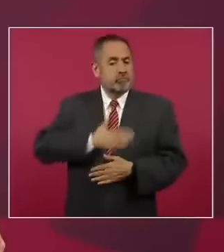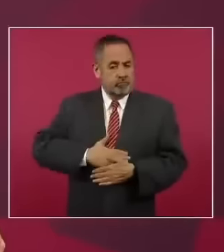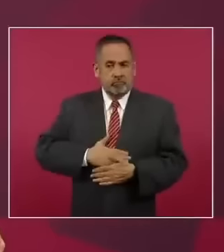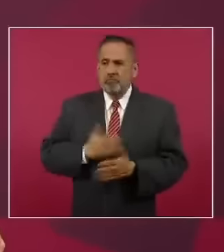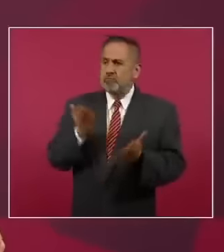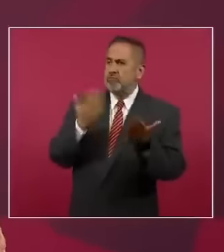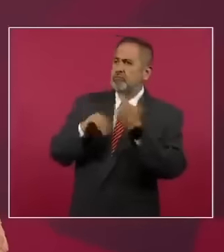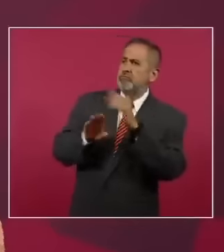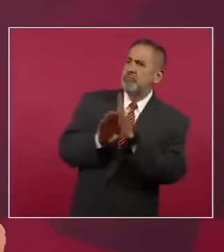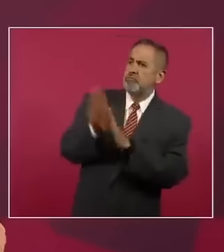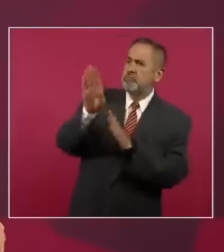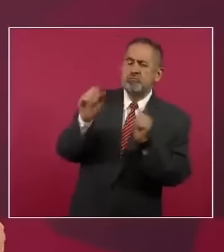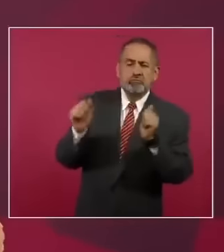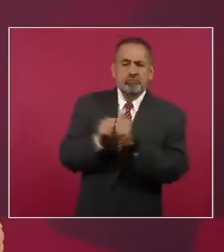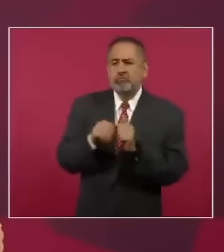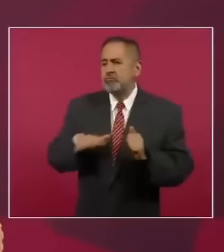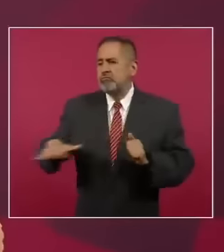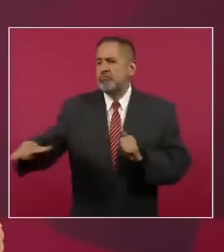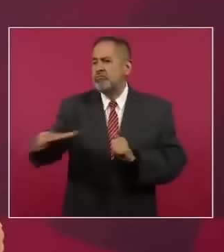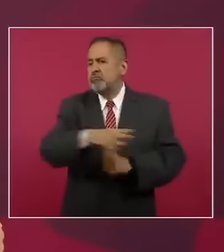crecimiento con bienestar.